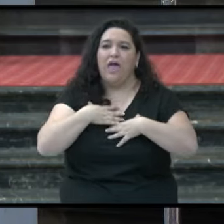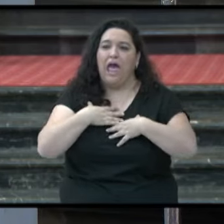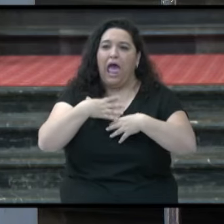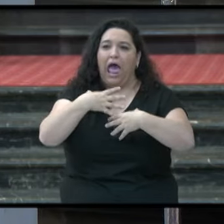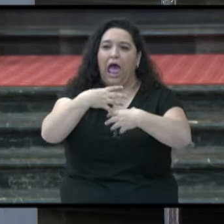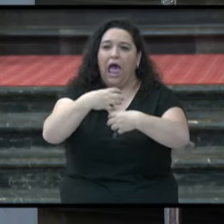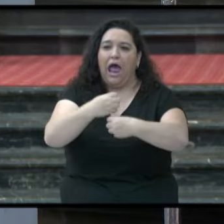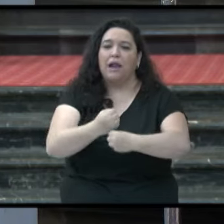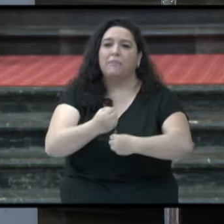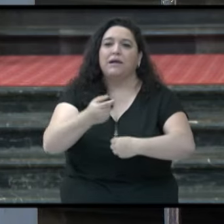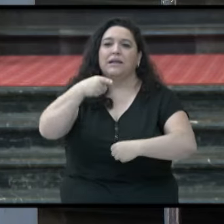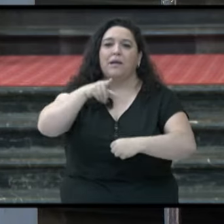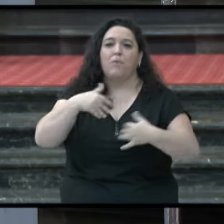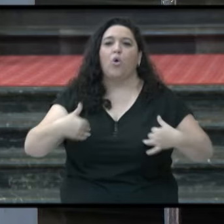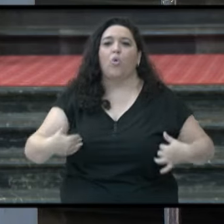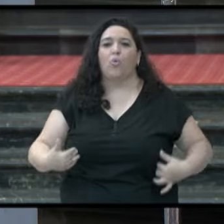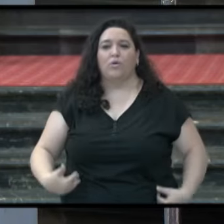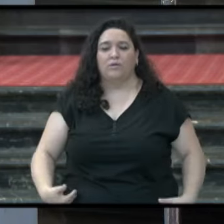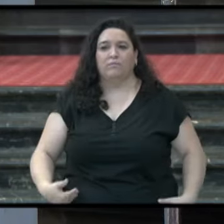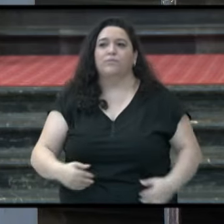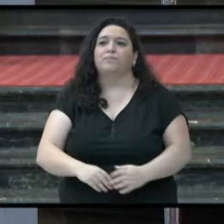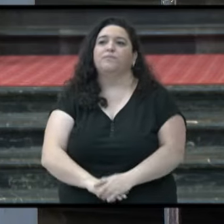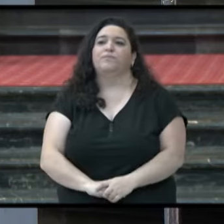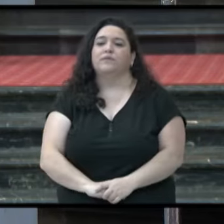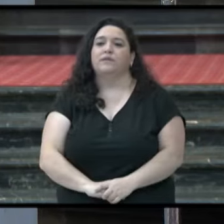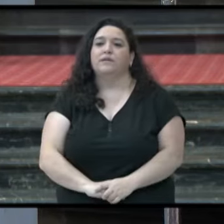y de nuestro cuerpo. Que así sea.